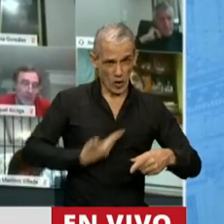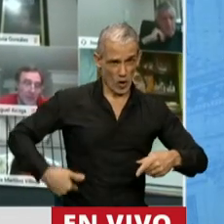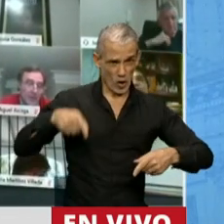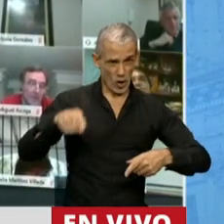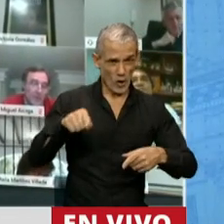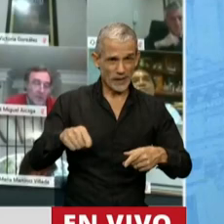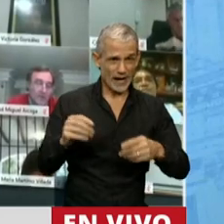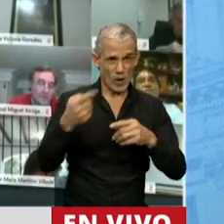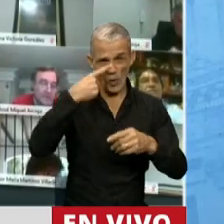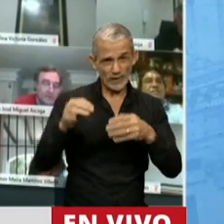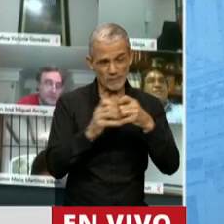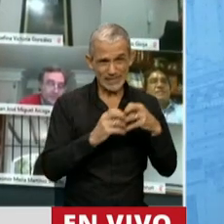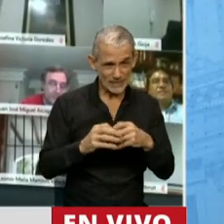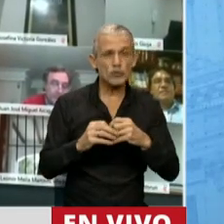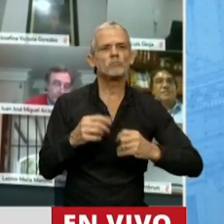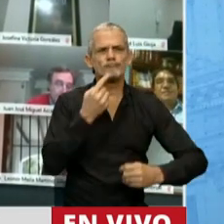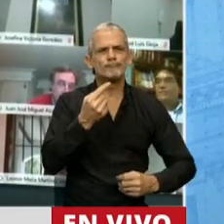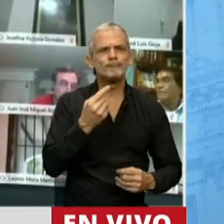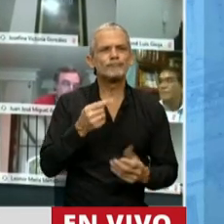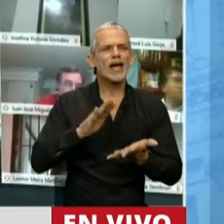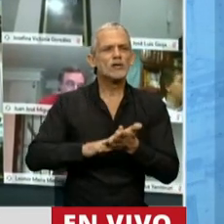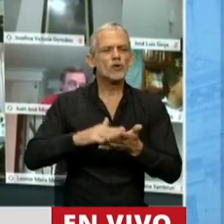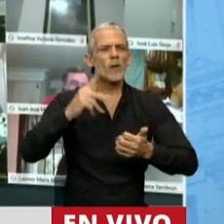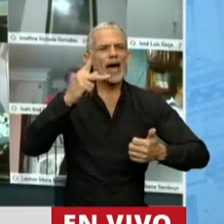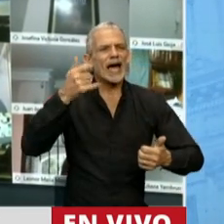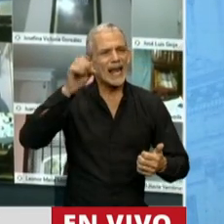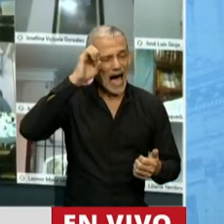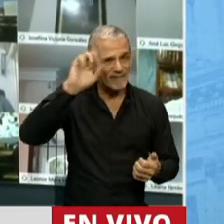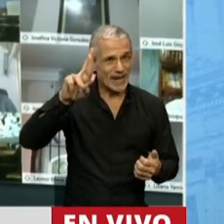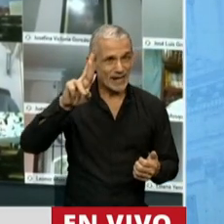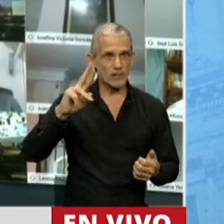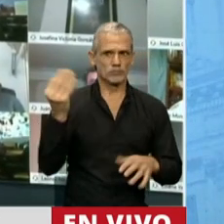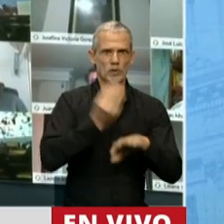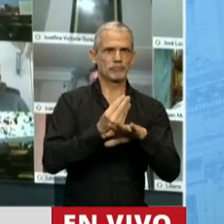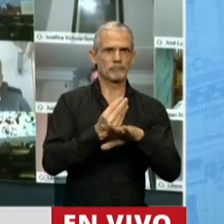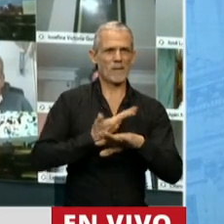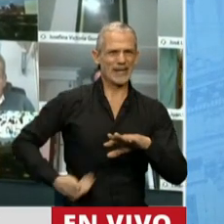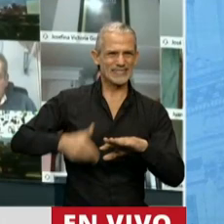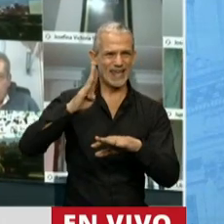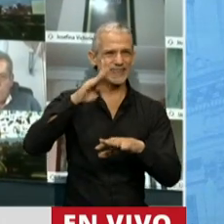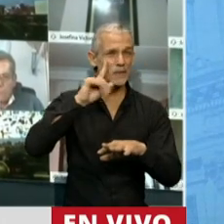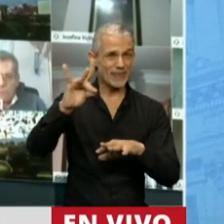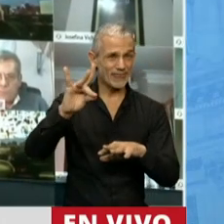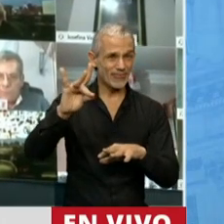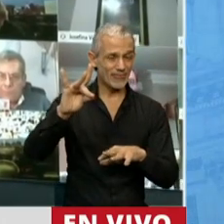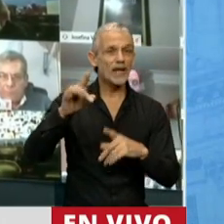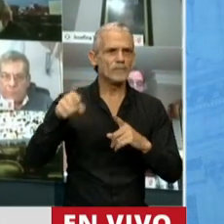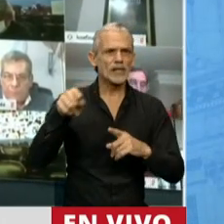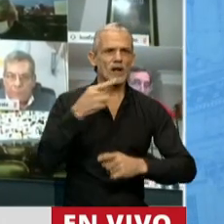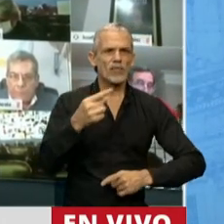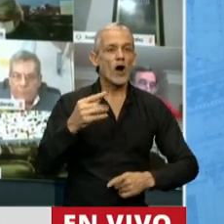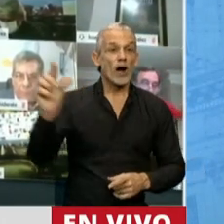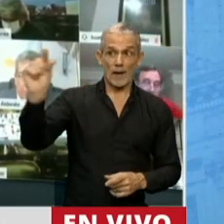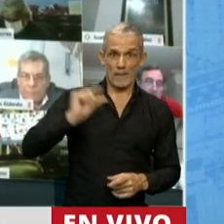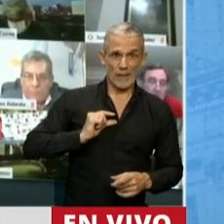sesión, él recordaba los dichos de Claver, el candidato a la presidencia del BID, que dijo que el